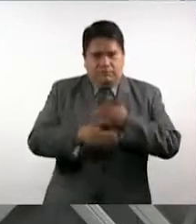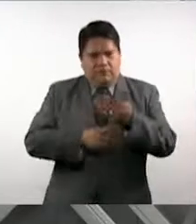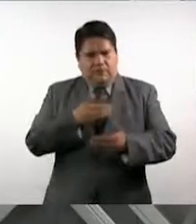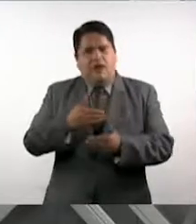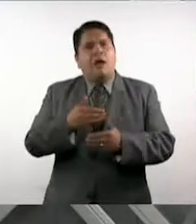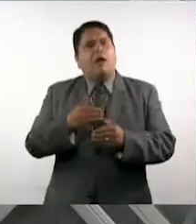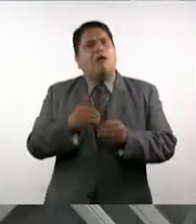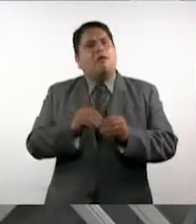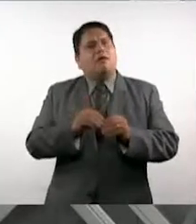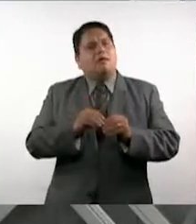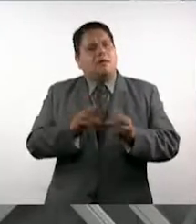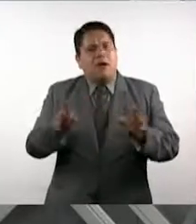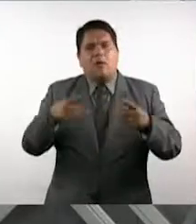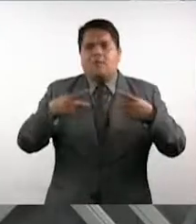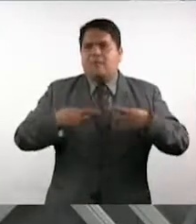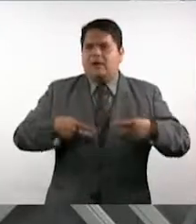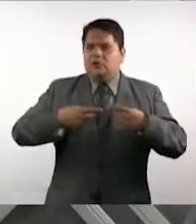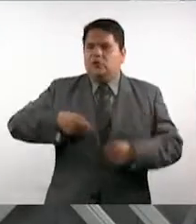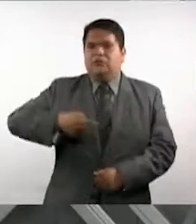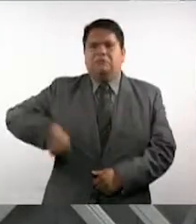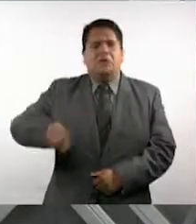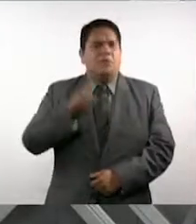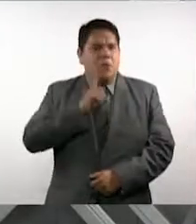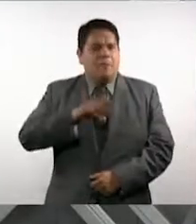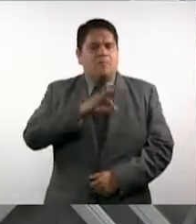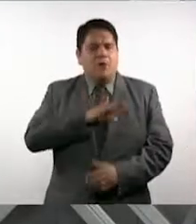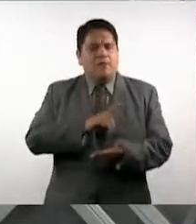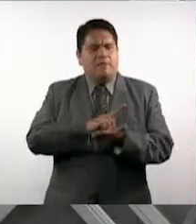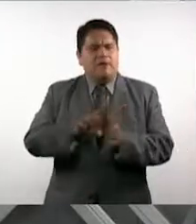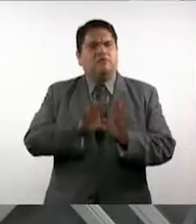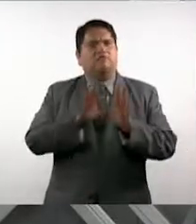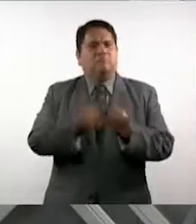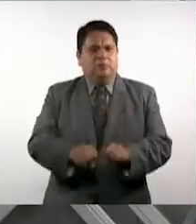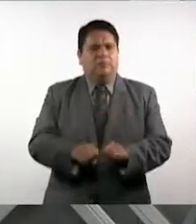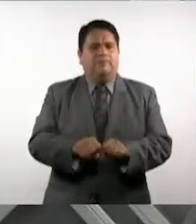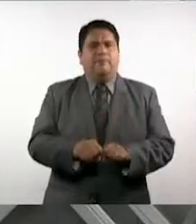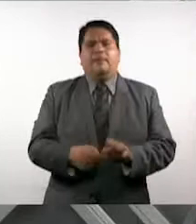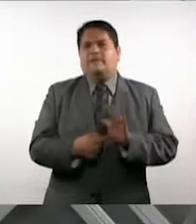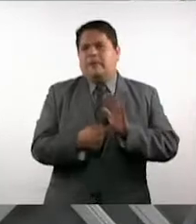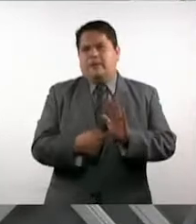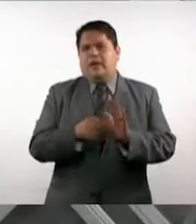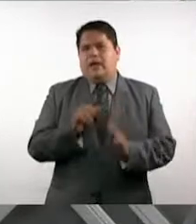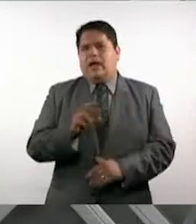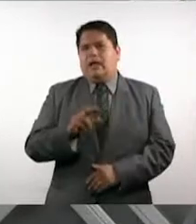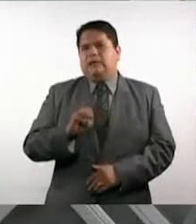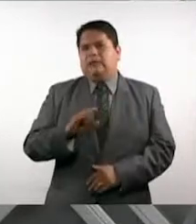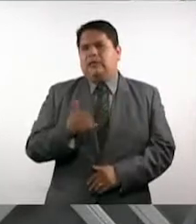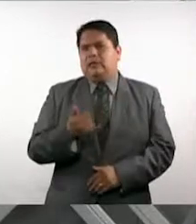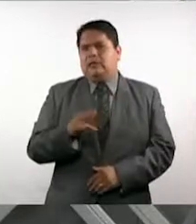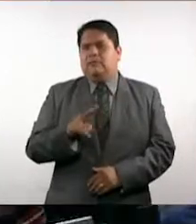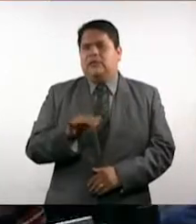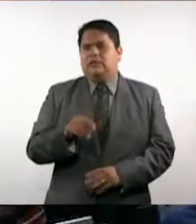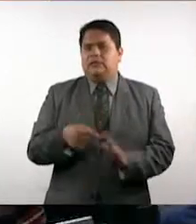tramo más en el acceso y disfrute de los derechos de nosotras, las mujeres mexicanas. Para ello, Araceli Velas, que nos tiene el reporte.